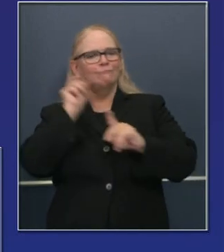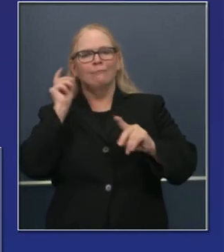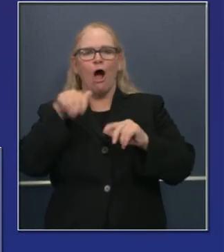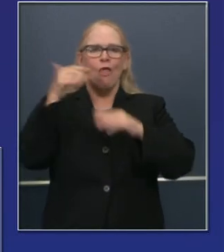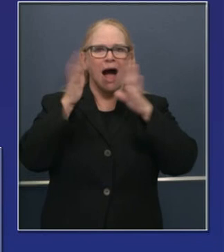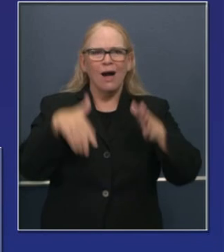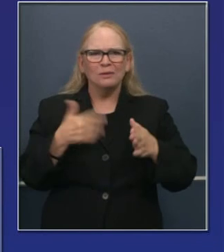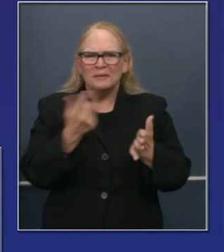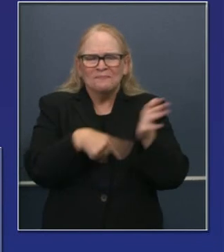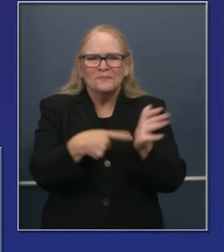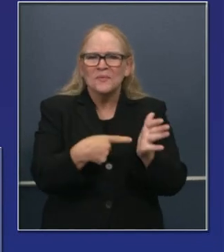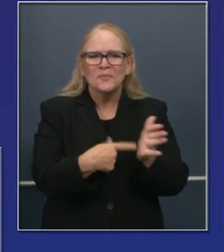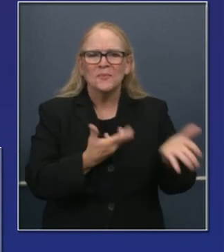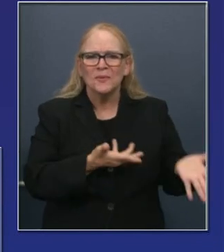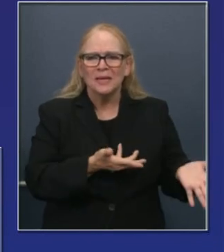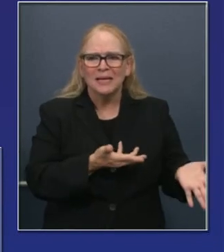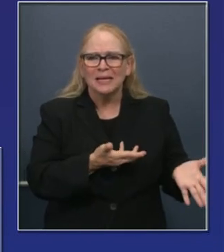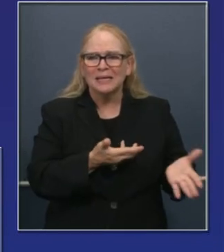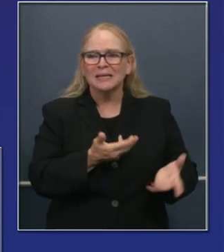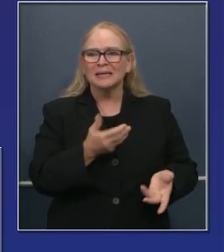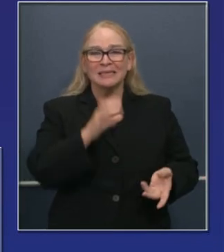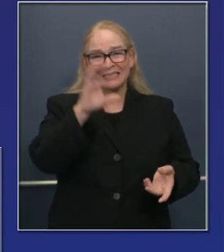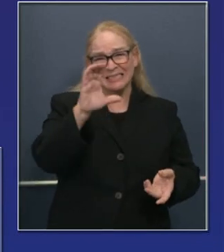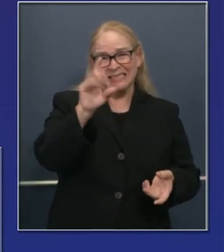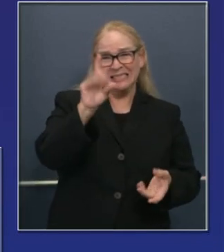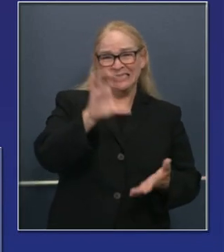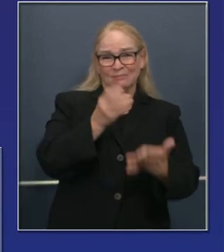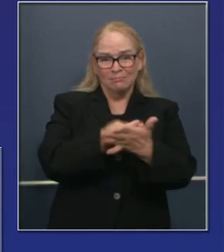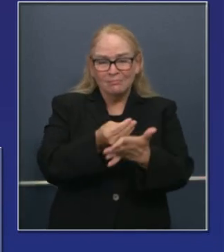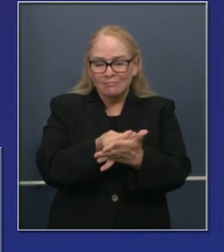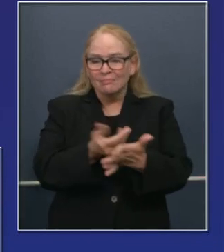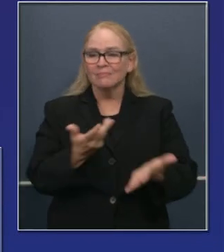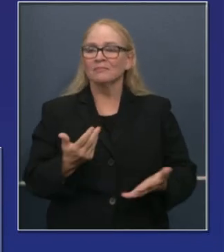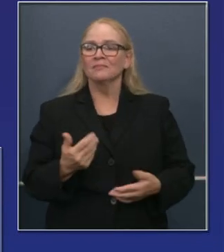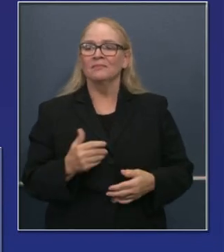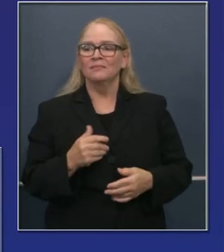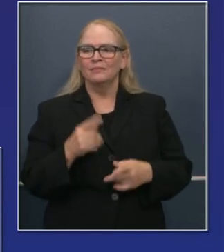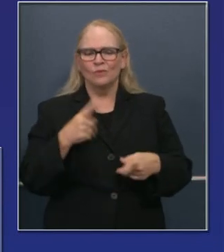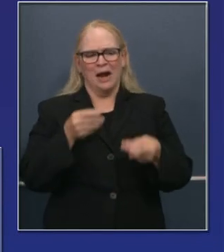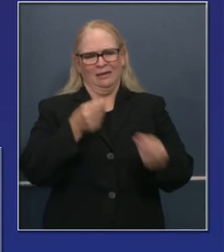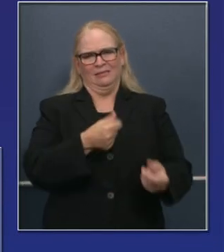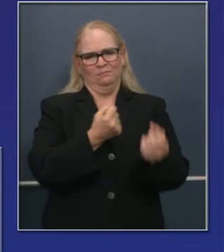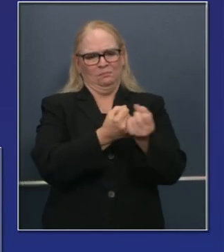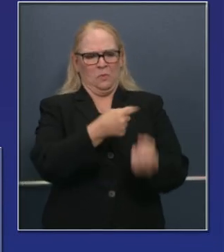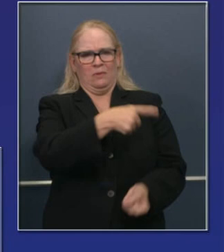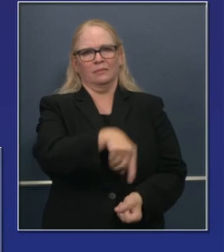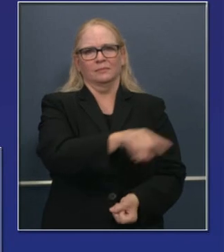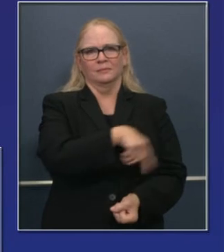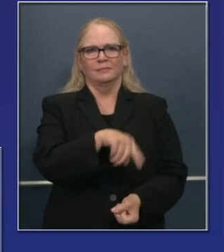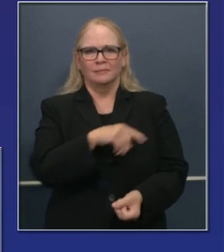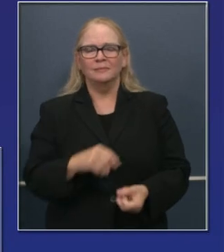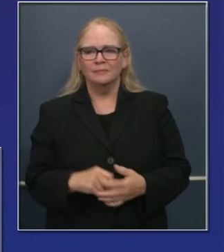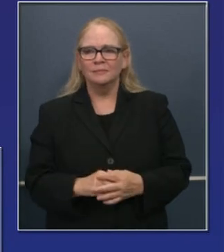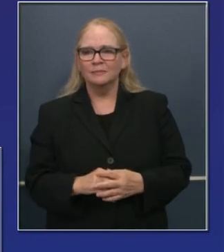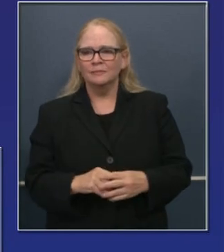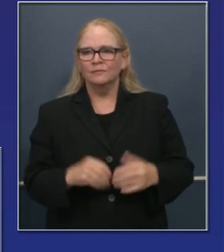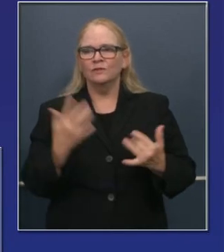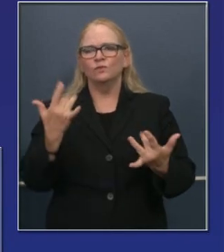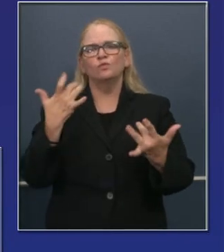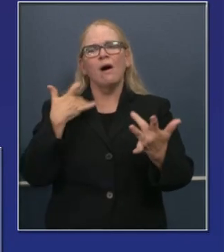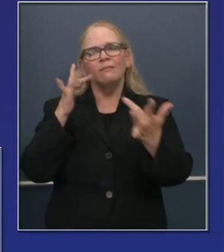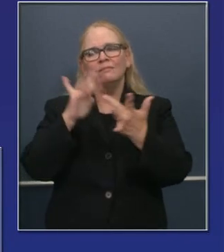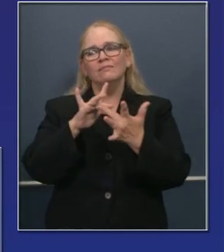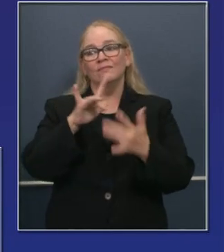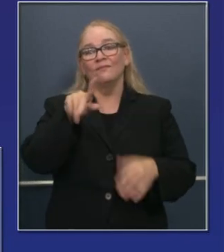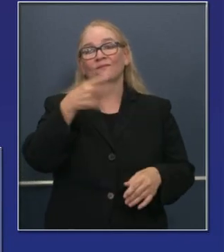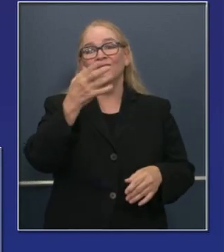compromiso de 150 millones de fondeo de CDC hace una semana, estamos pidiendo